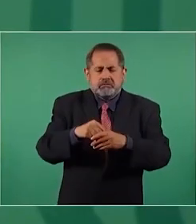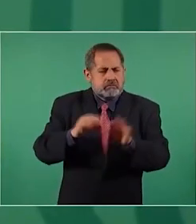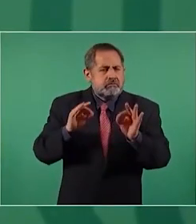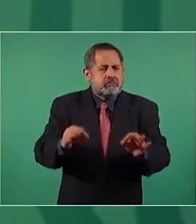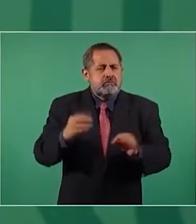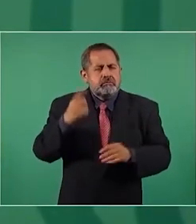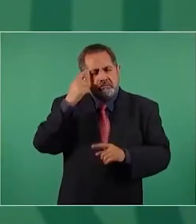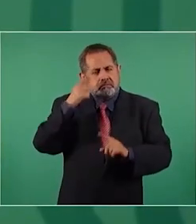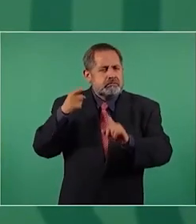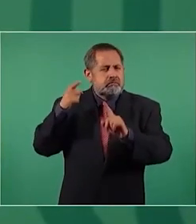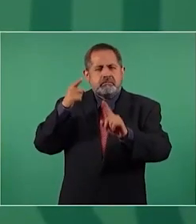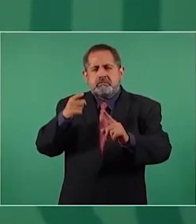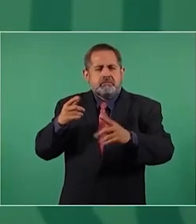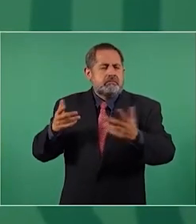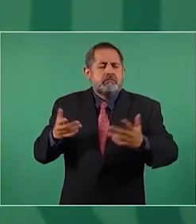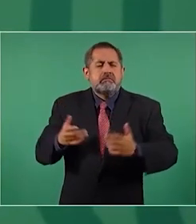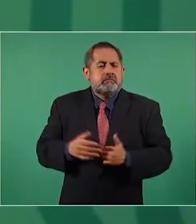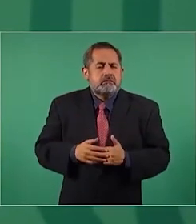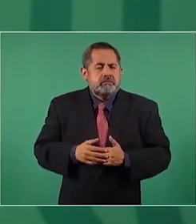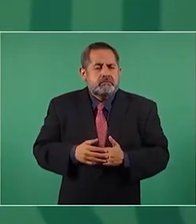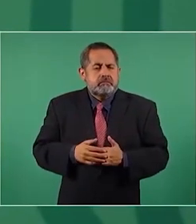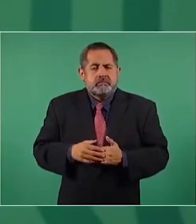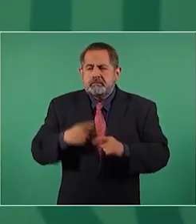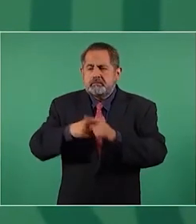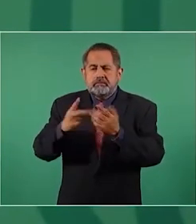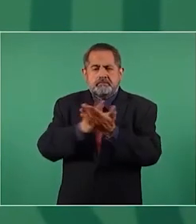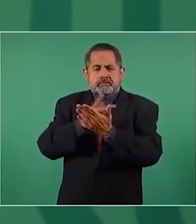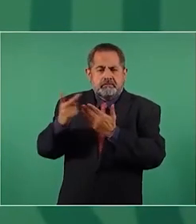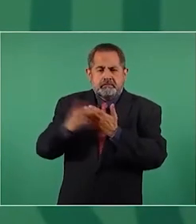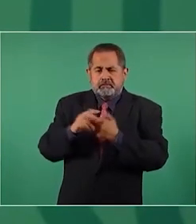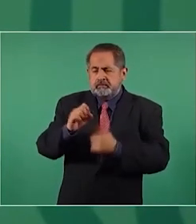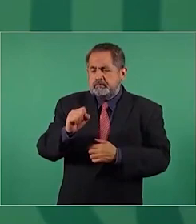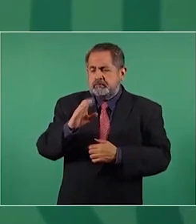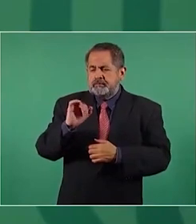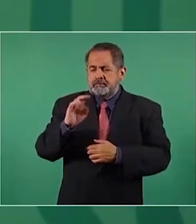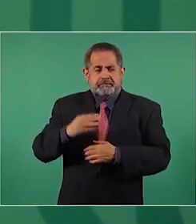para todos los programas de bienestar.